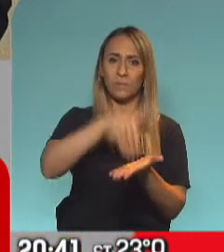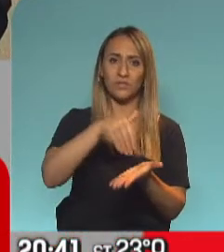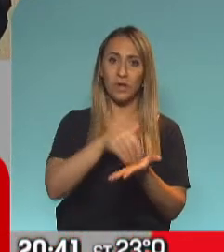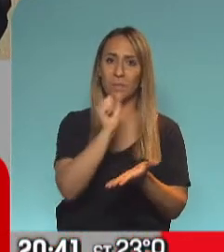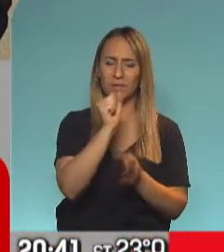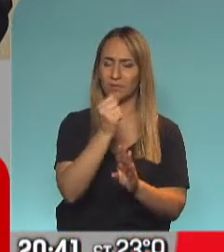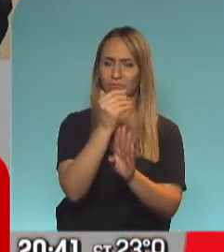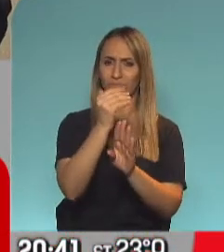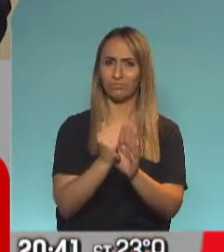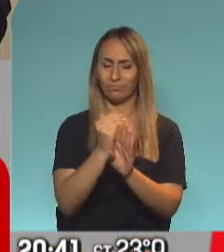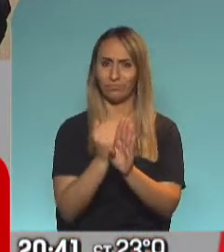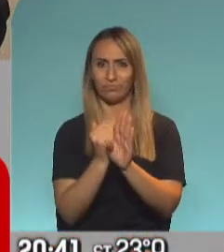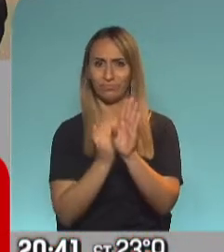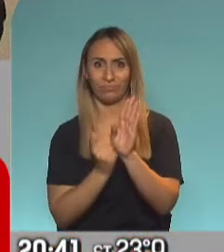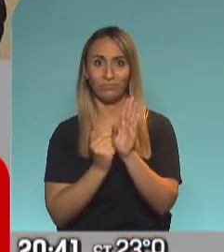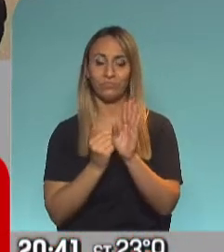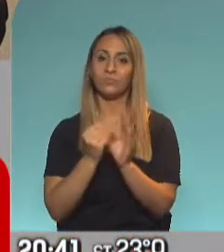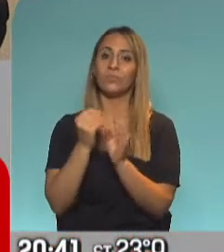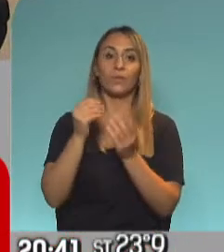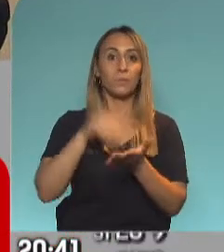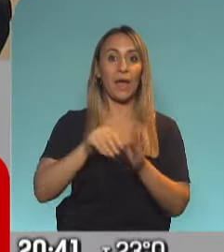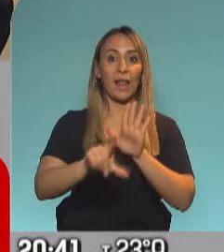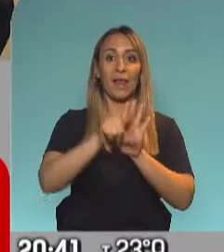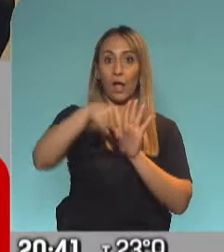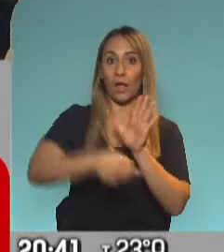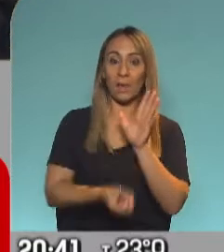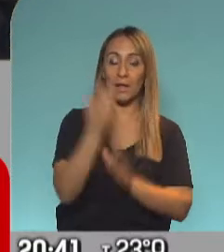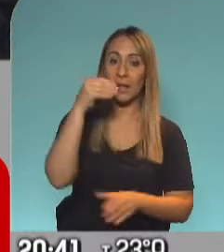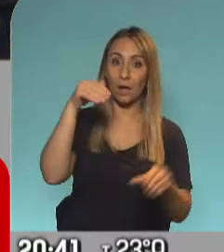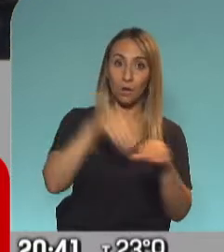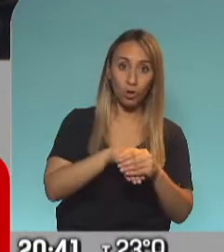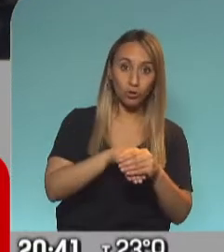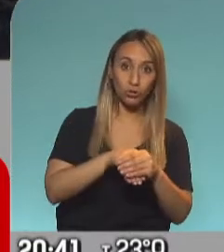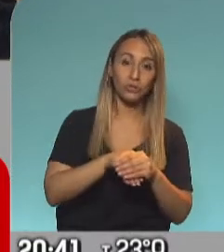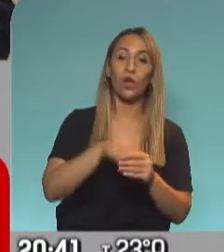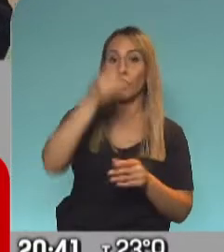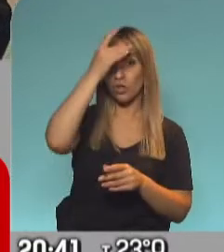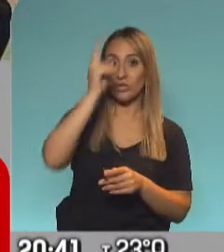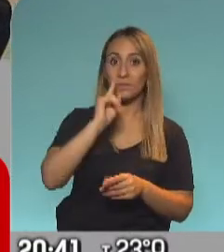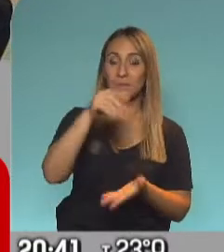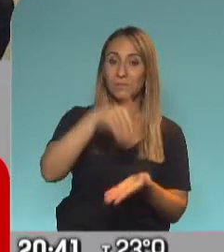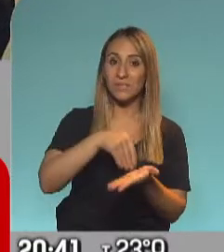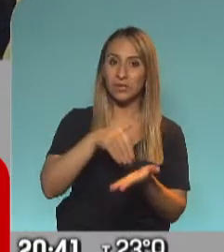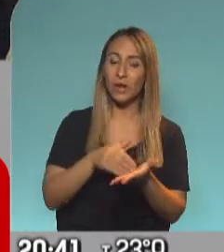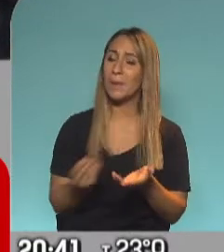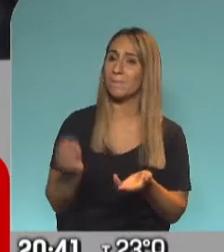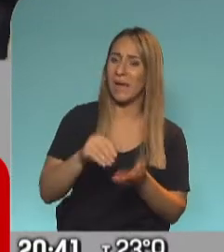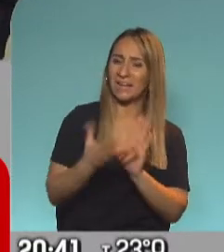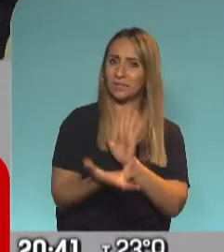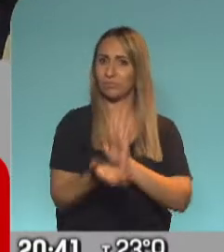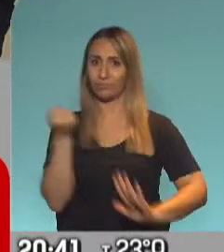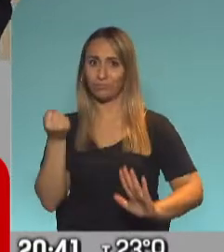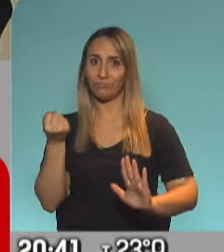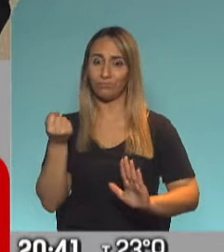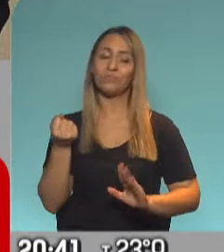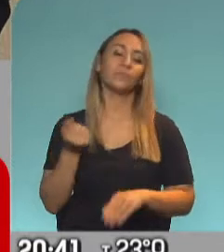con la ley que se votó en el día de hoy, a la mañana estarían perdiendo 12.000 millones más. Dijo, a